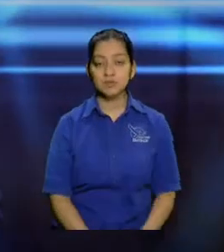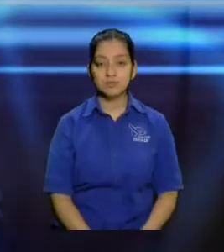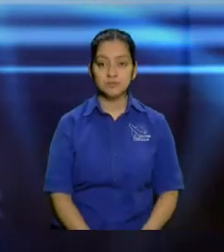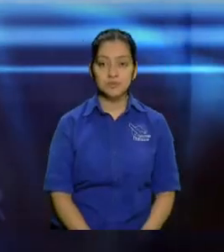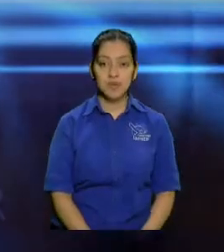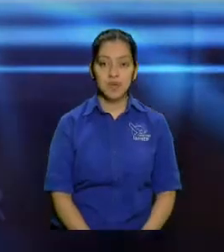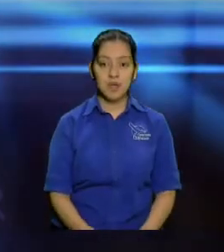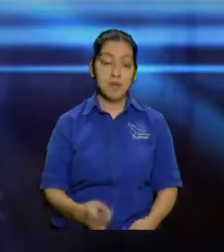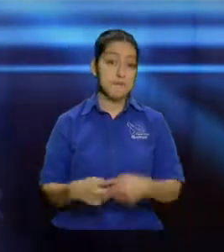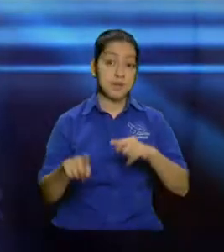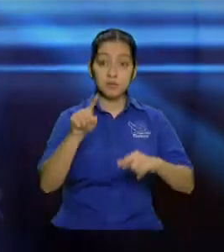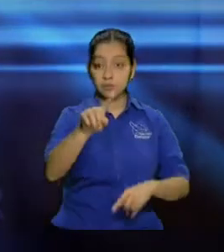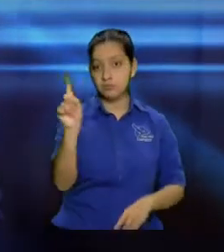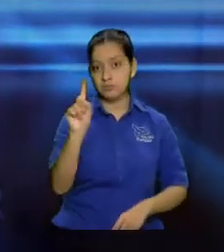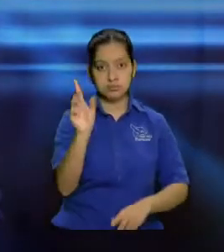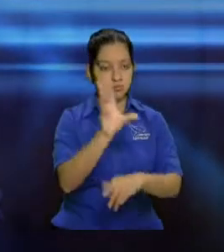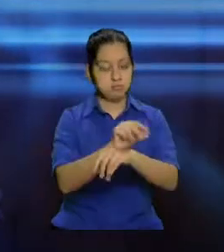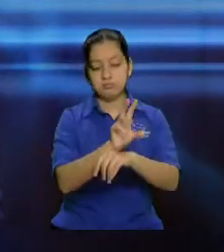pues no le des permiso